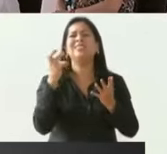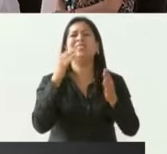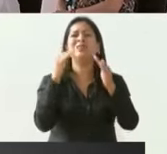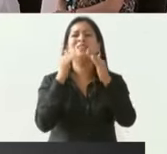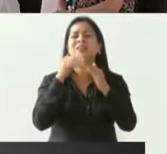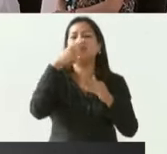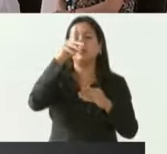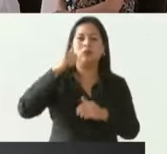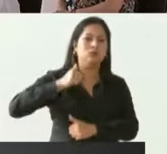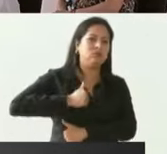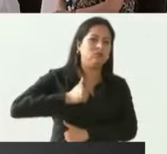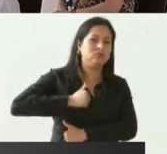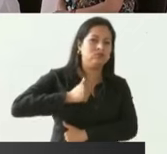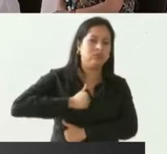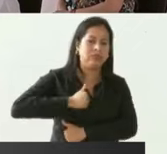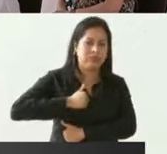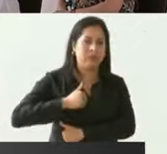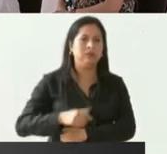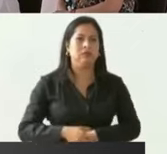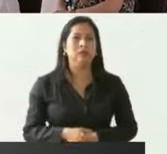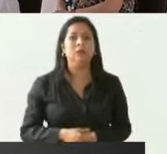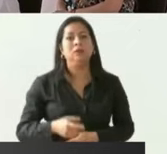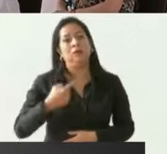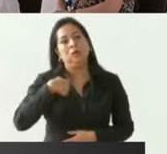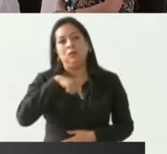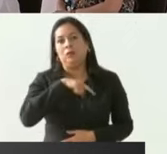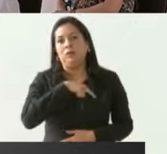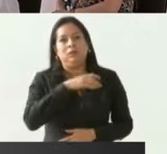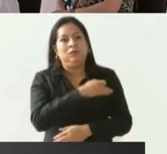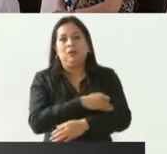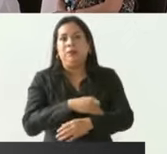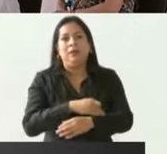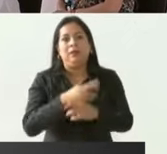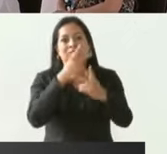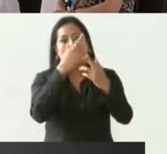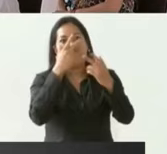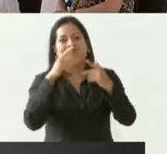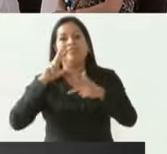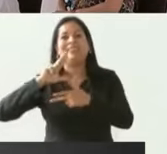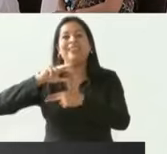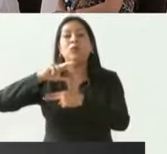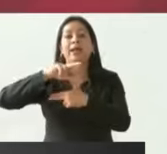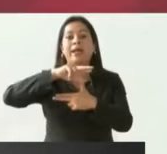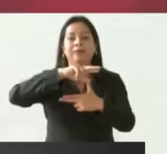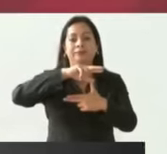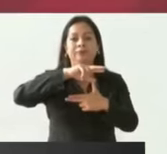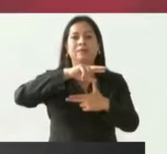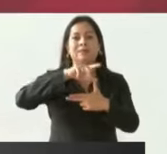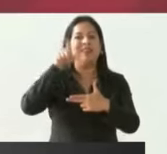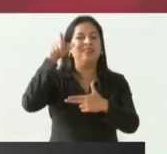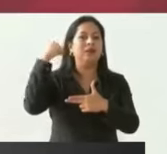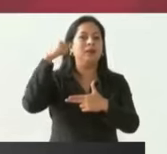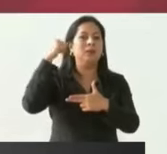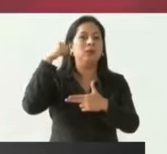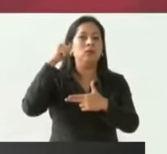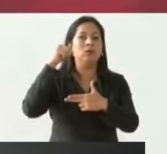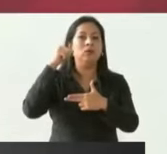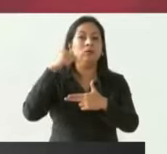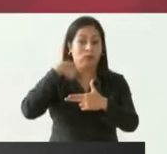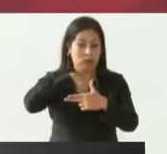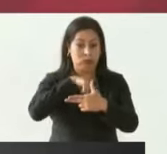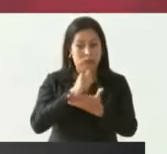paisanos que padecieron el huracán Otis en Acapulco los estamos